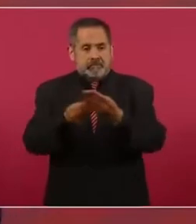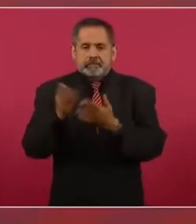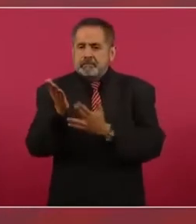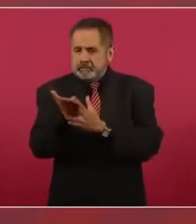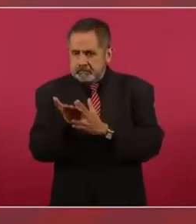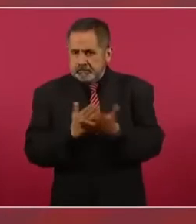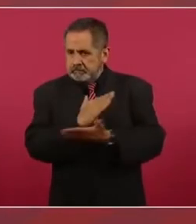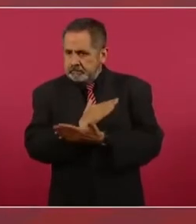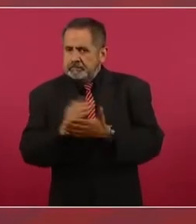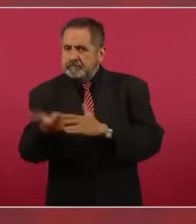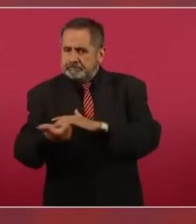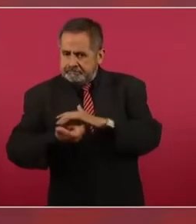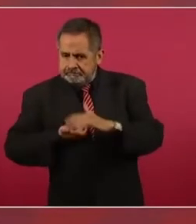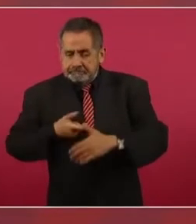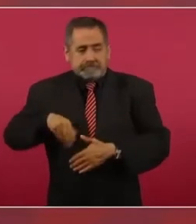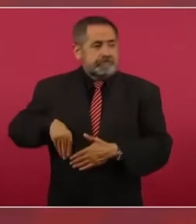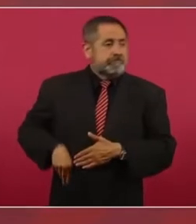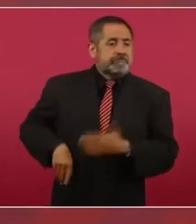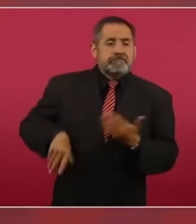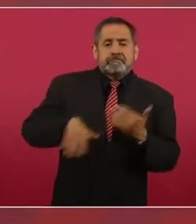el dinero.